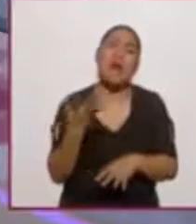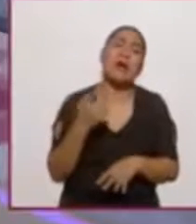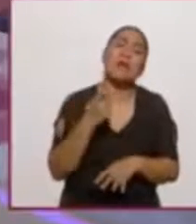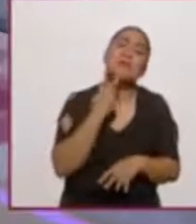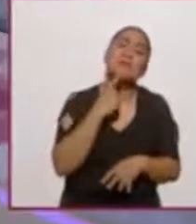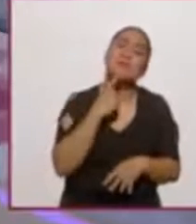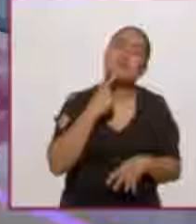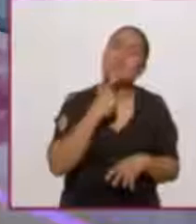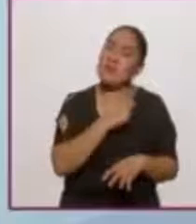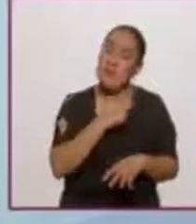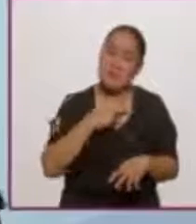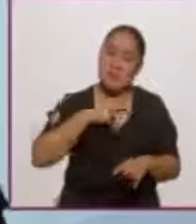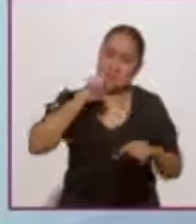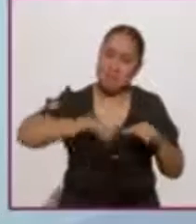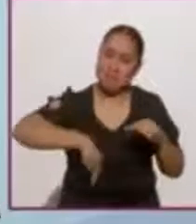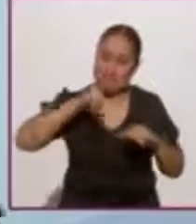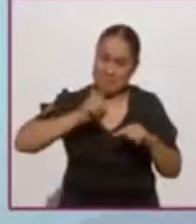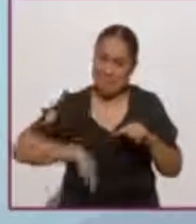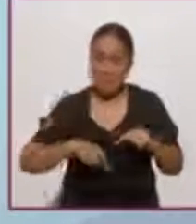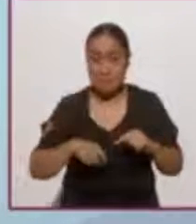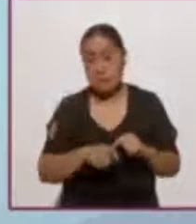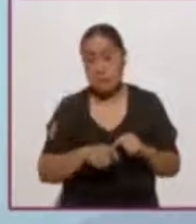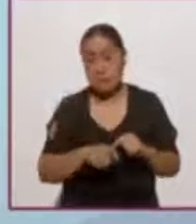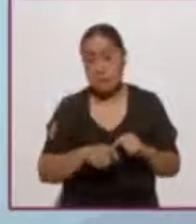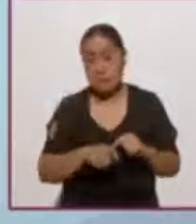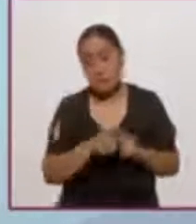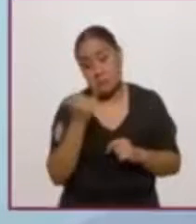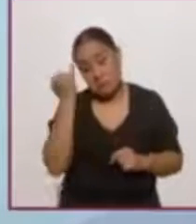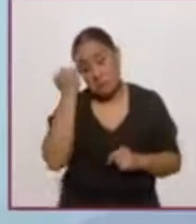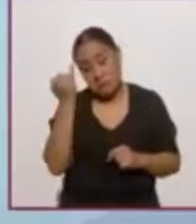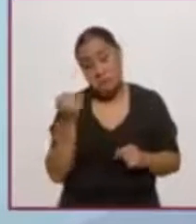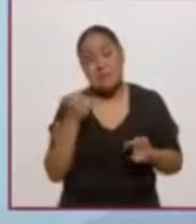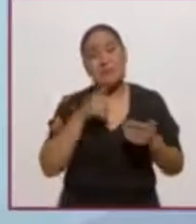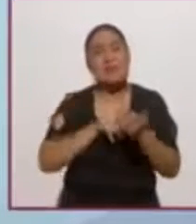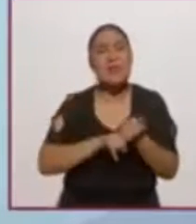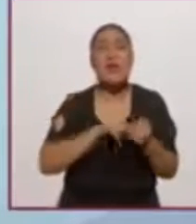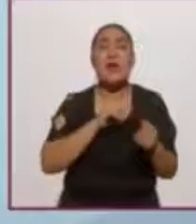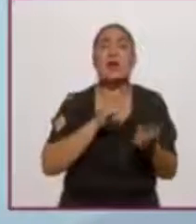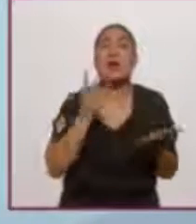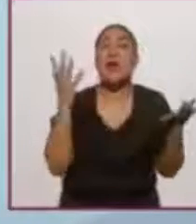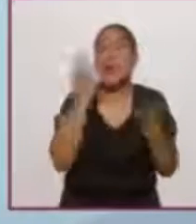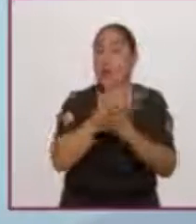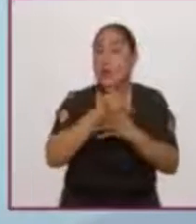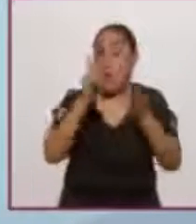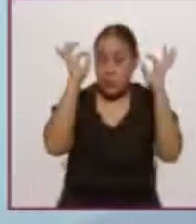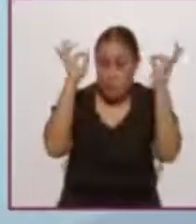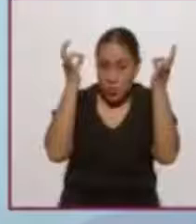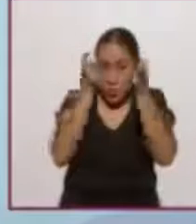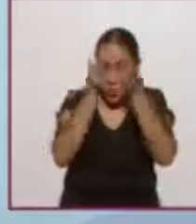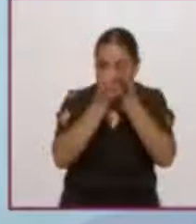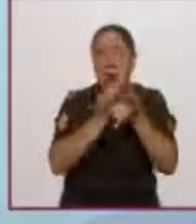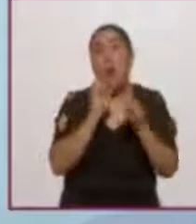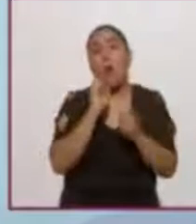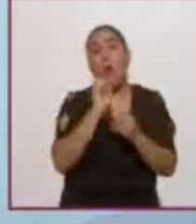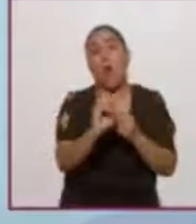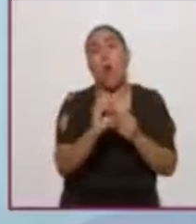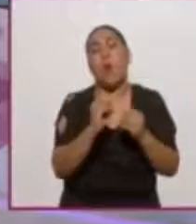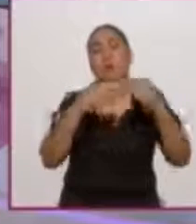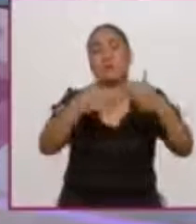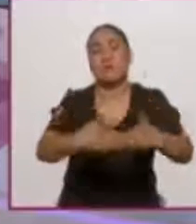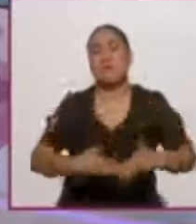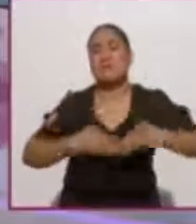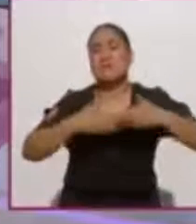presidente Andrés Manuel López Obrador, el considerar que a través de puertos y aduanas hay un ingreso de mercancías enorme